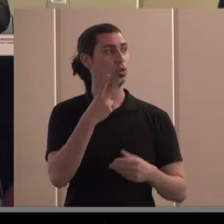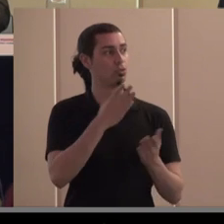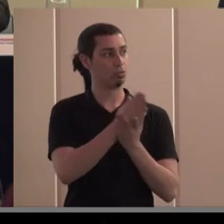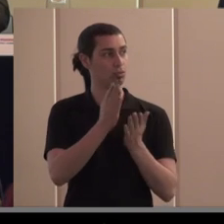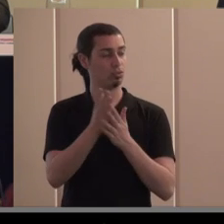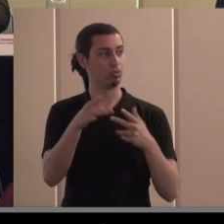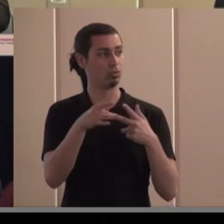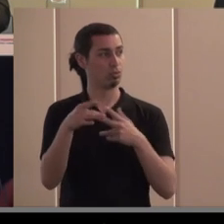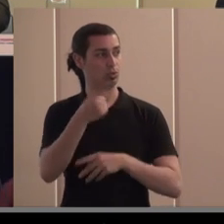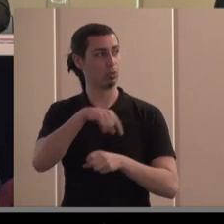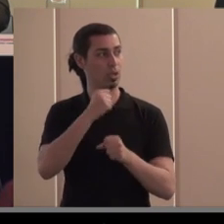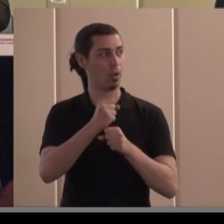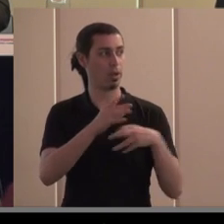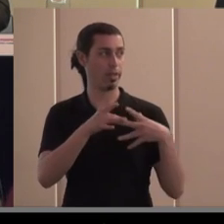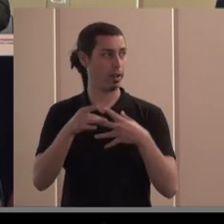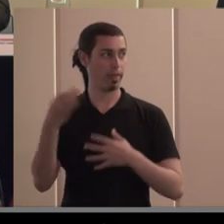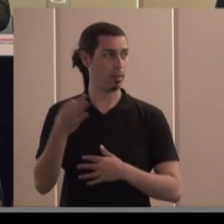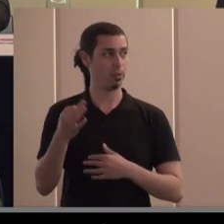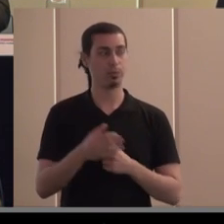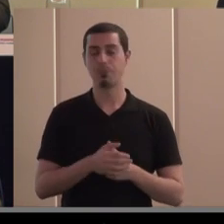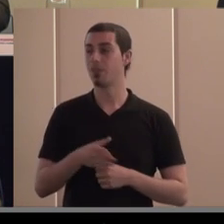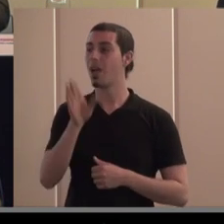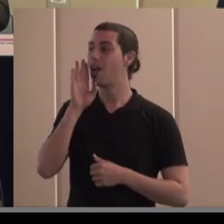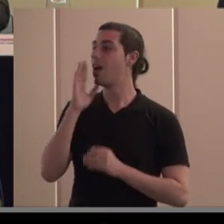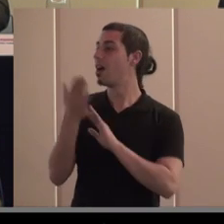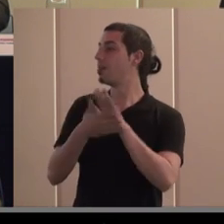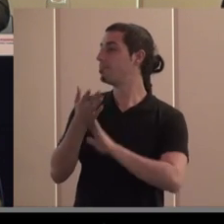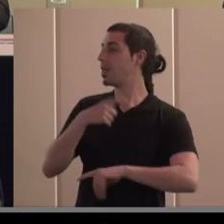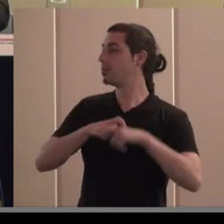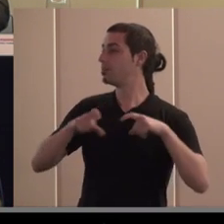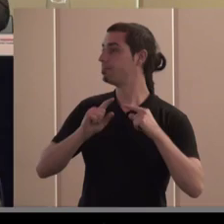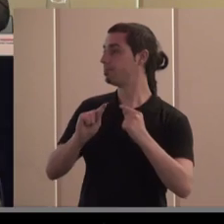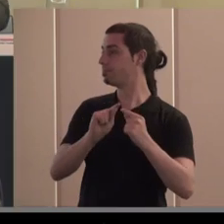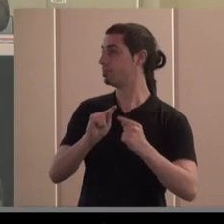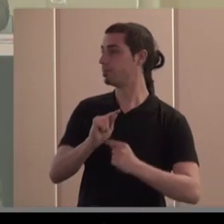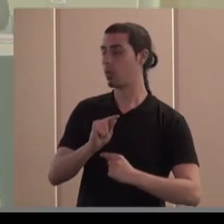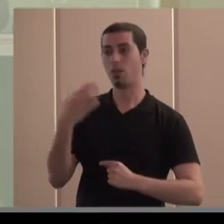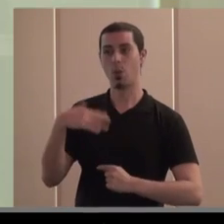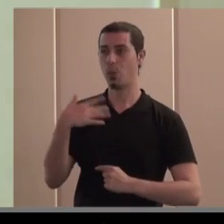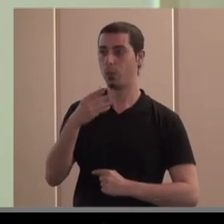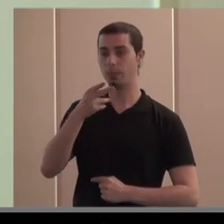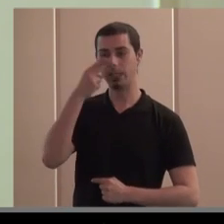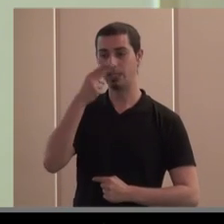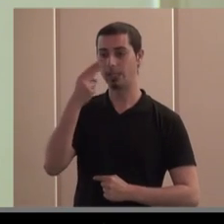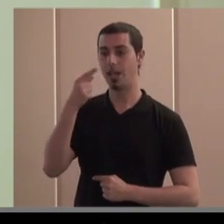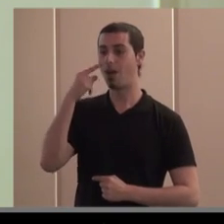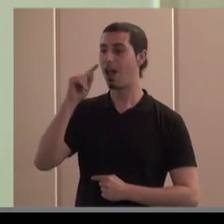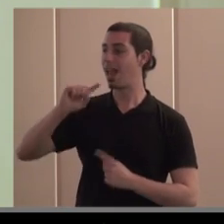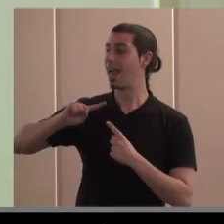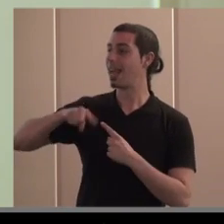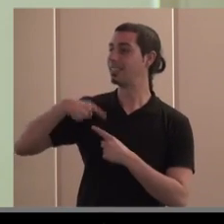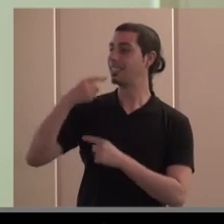preguntas y respuestas profundizando en el tema la mesa redonda ha sido apasionante veo a los ponentes de la siguiente mesa redonda